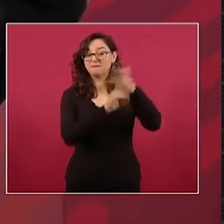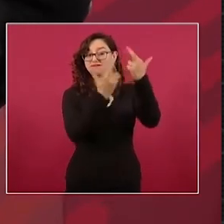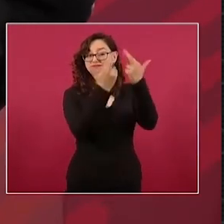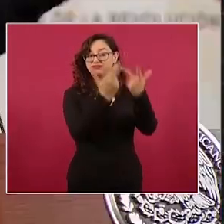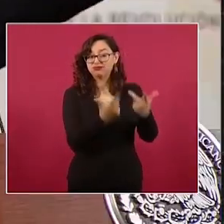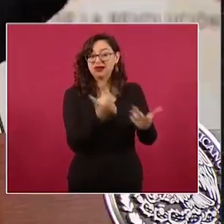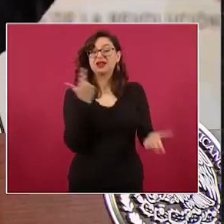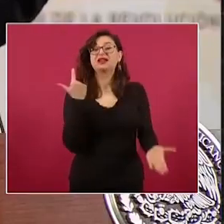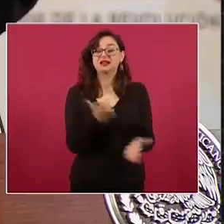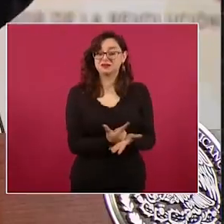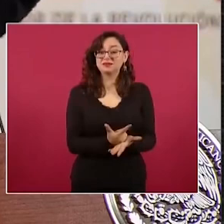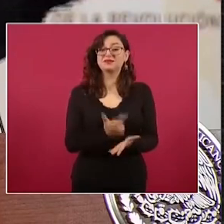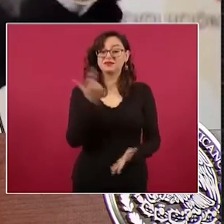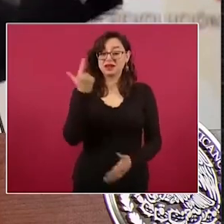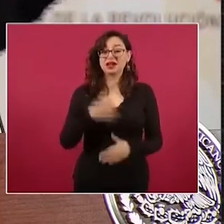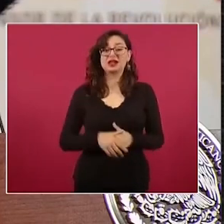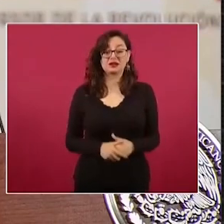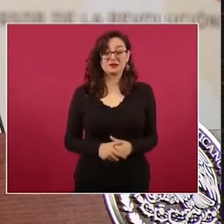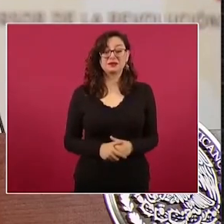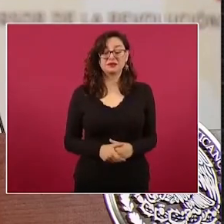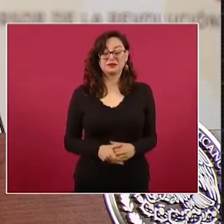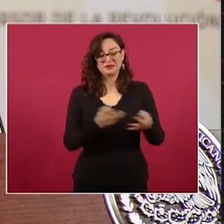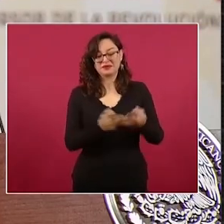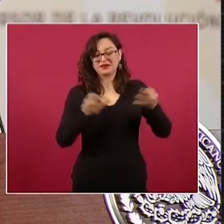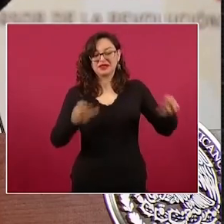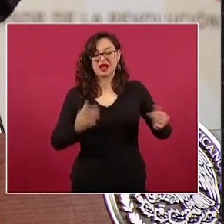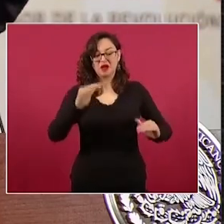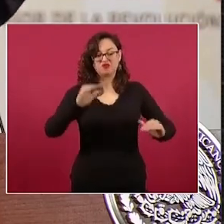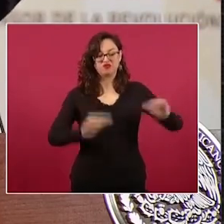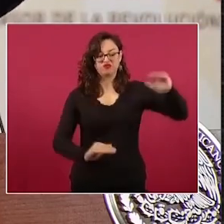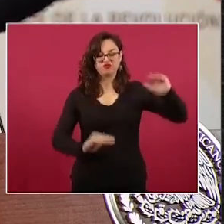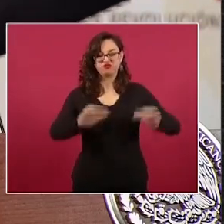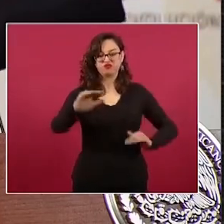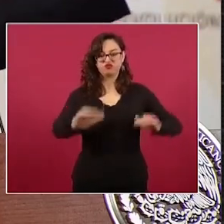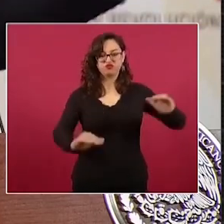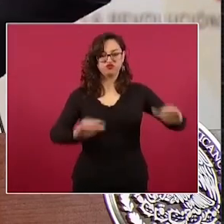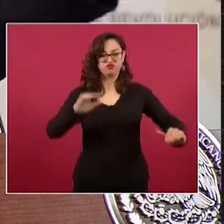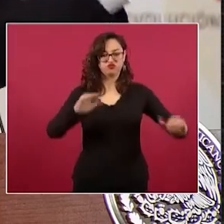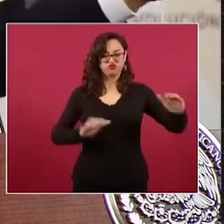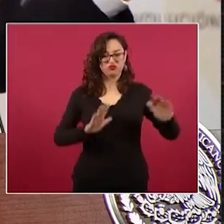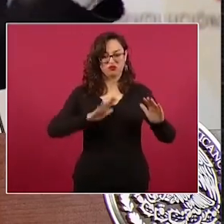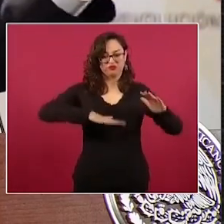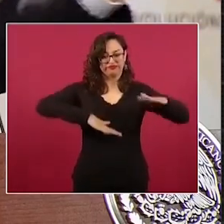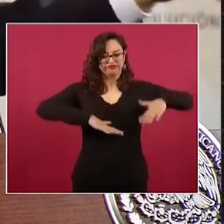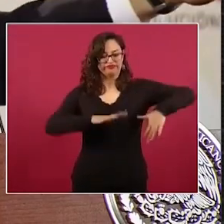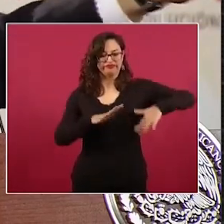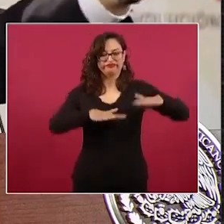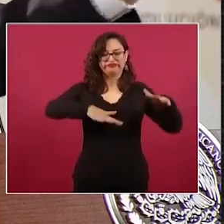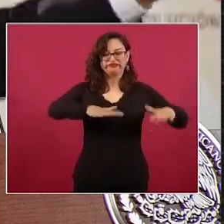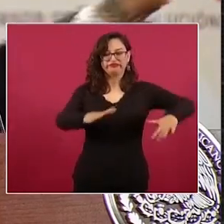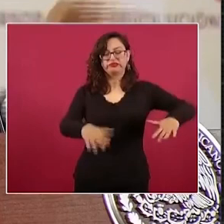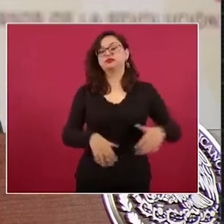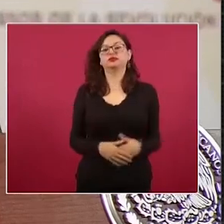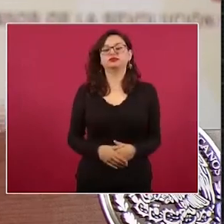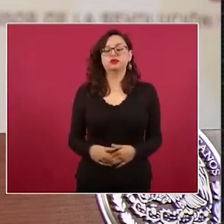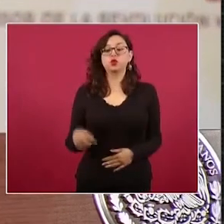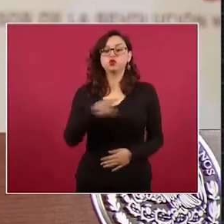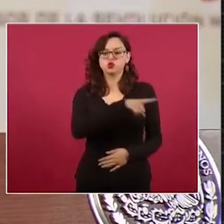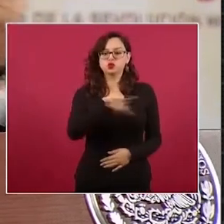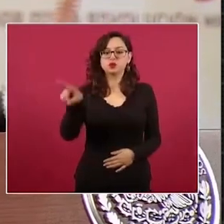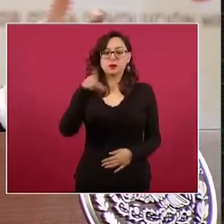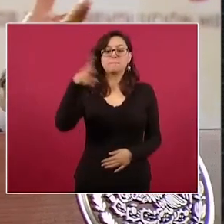hay hundimientos diferenciales cuando vayan a el aeropuerto